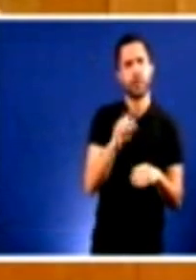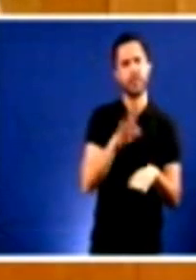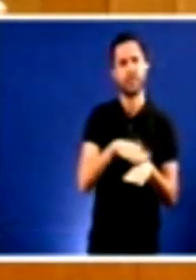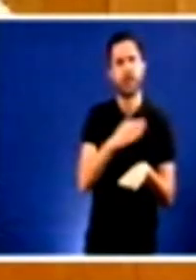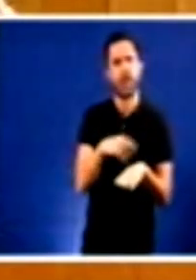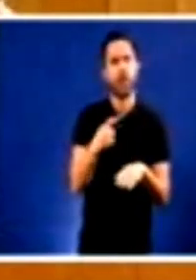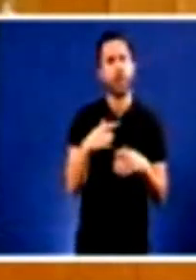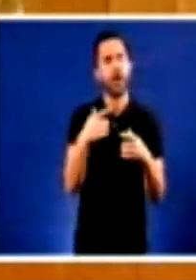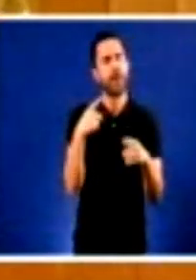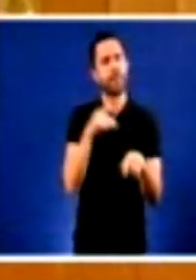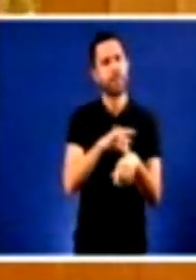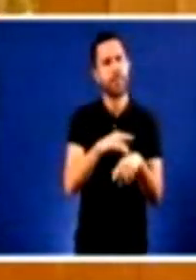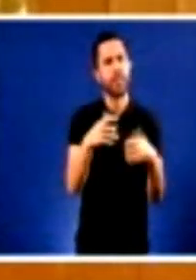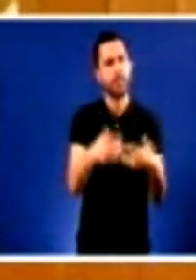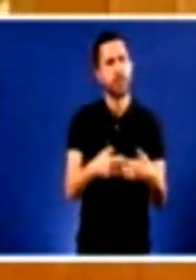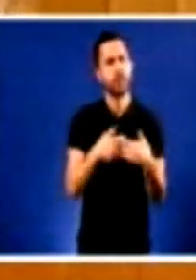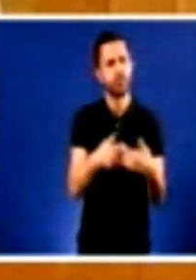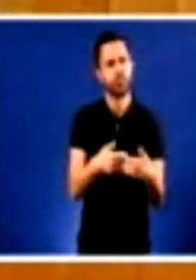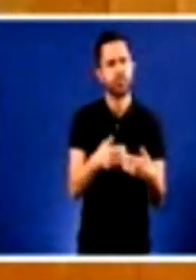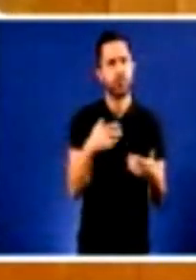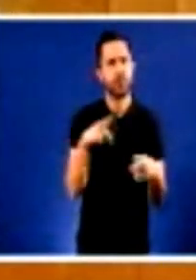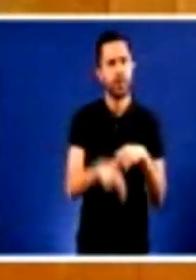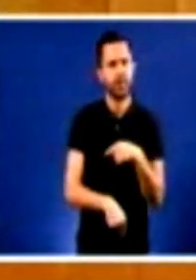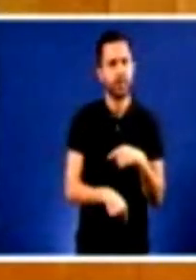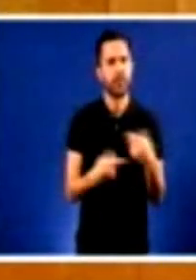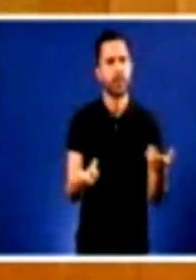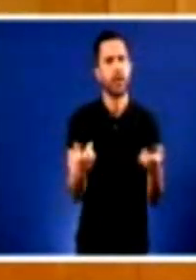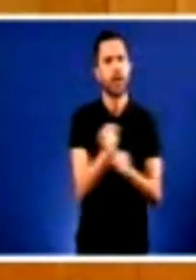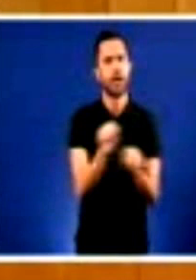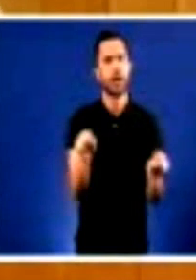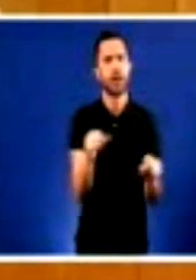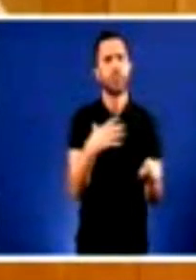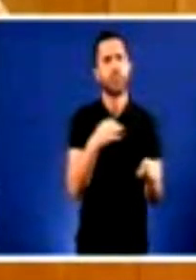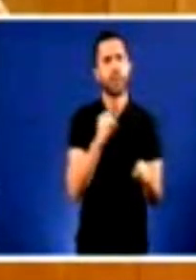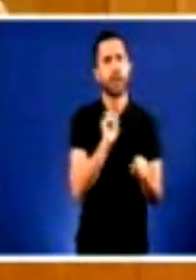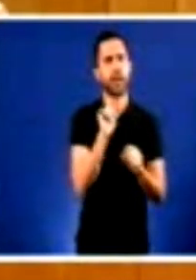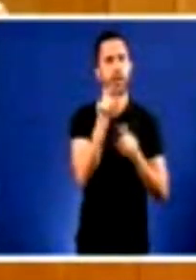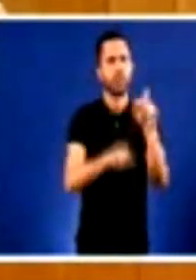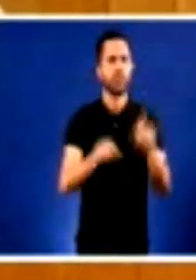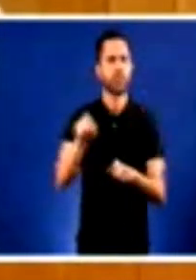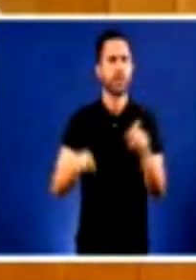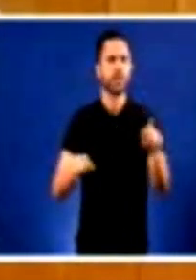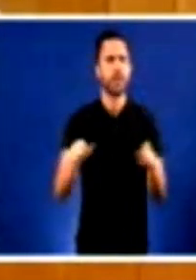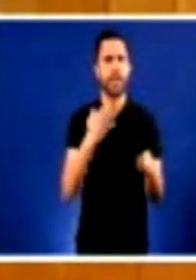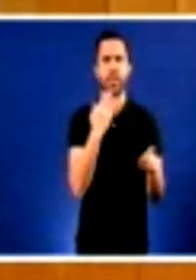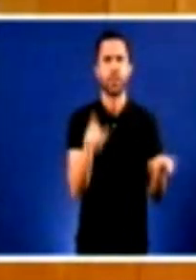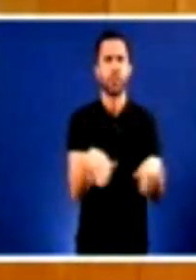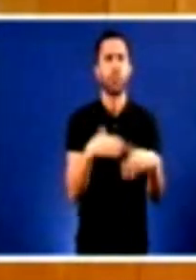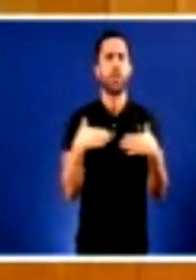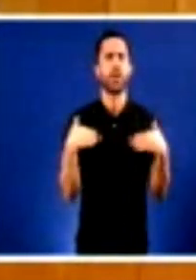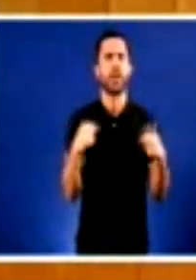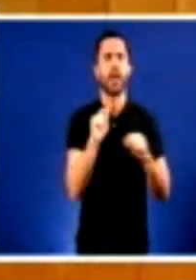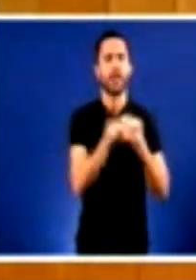E este xermen, ademais, inda que pode actuar e infectar a persoas en calqueira edade, os casos máis